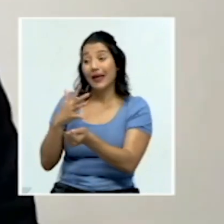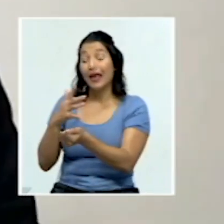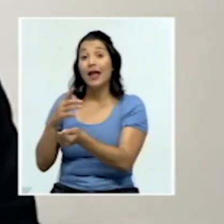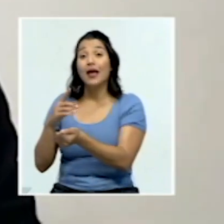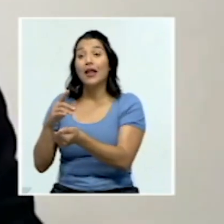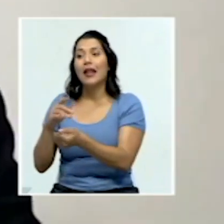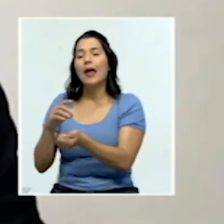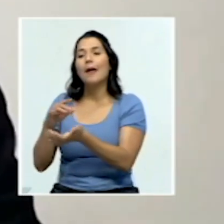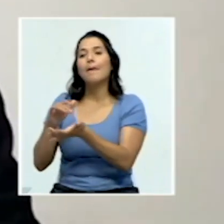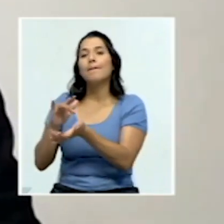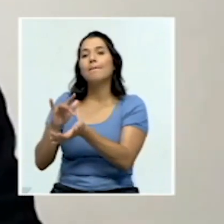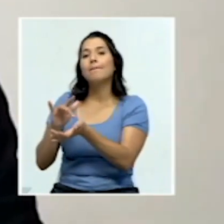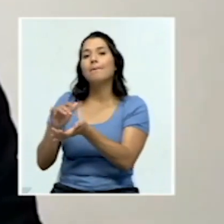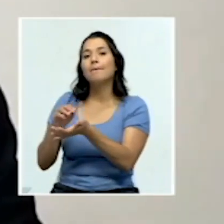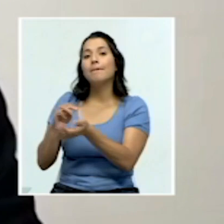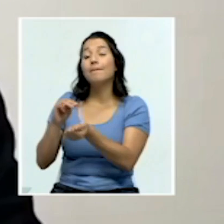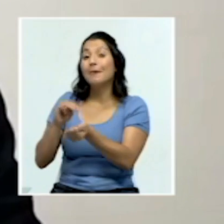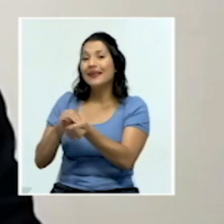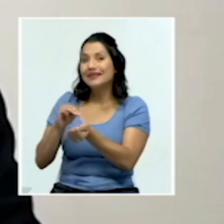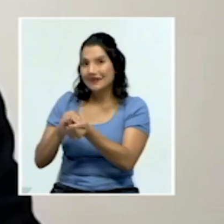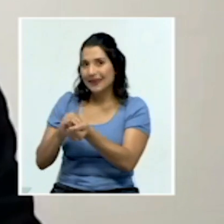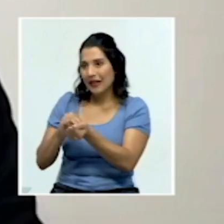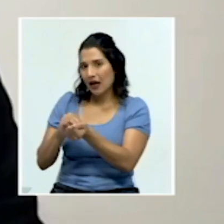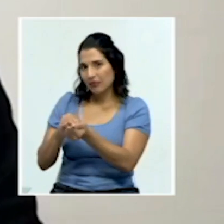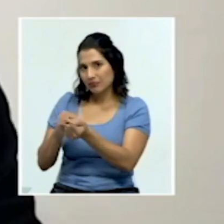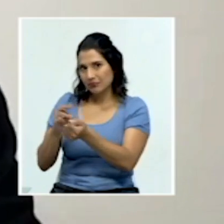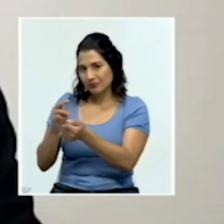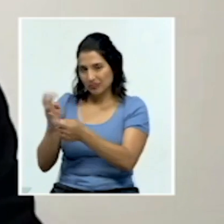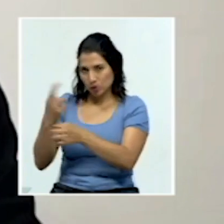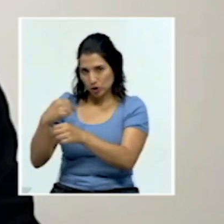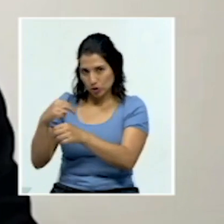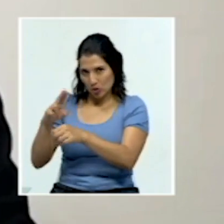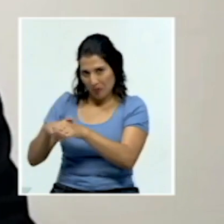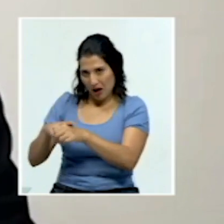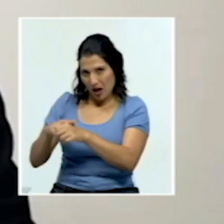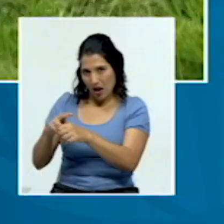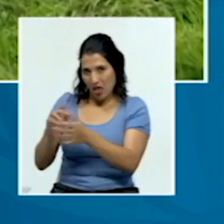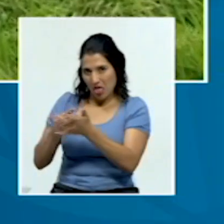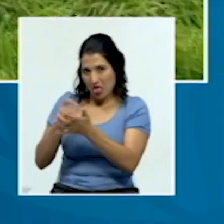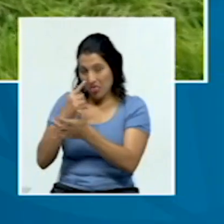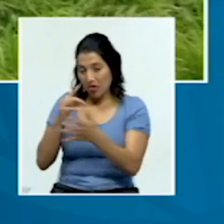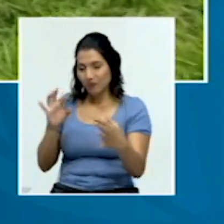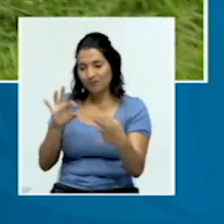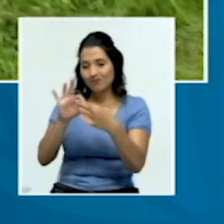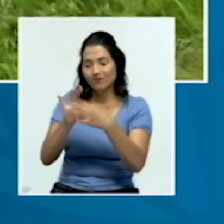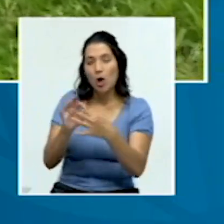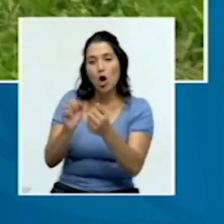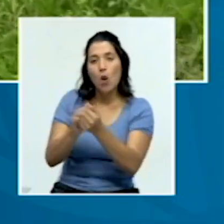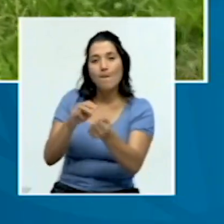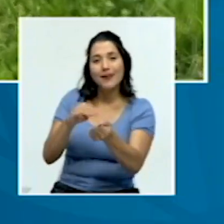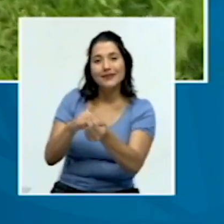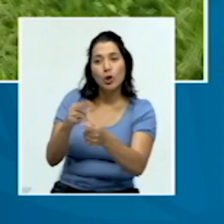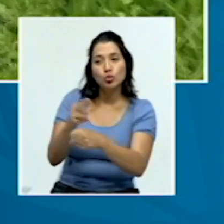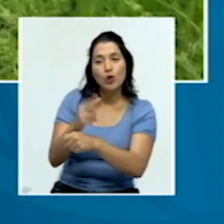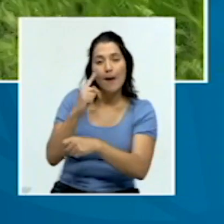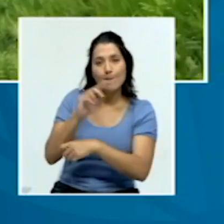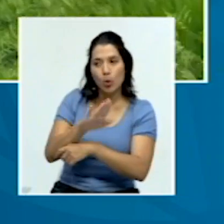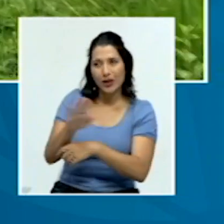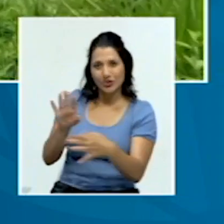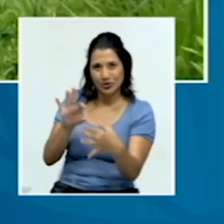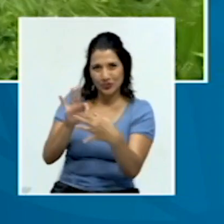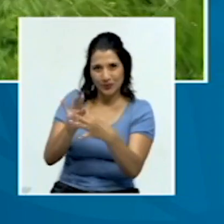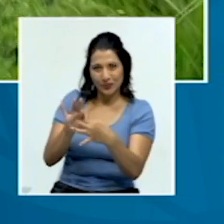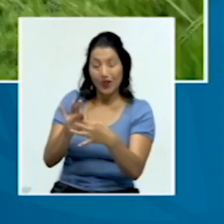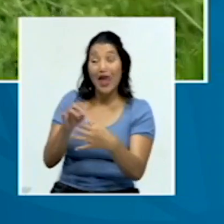la medicina alopática por el bien de esta comunidad, haciendo, pues, un enfoque de cuáles, por ejemplo, plantas